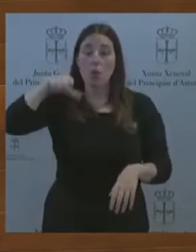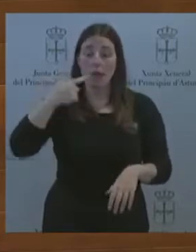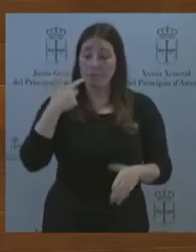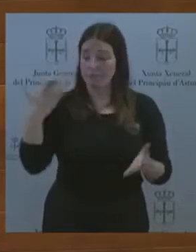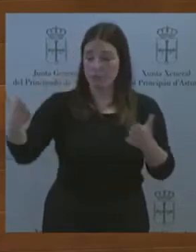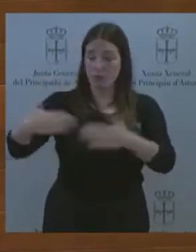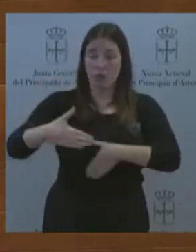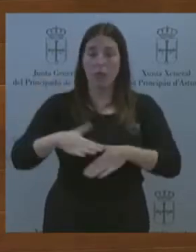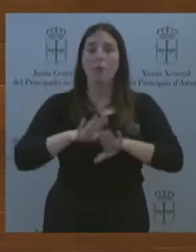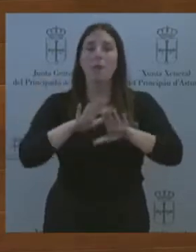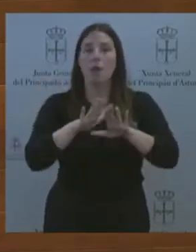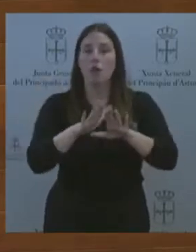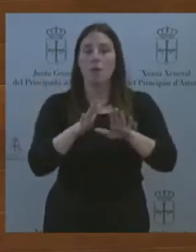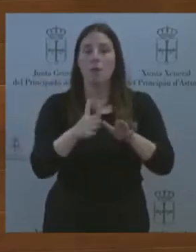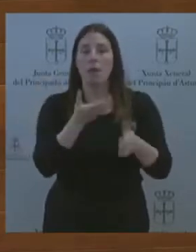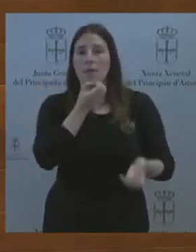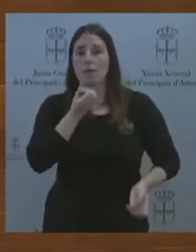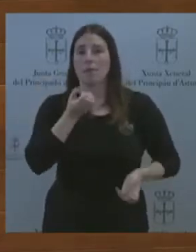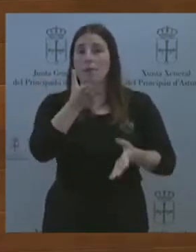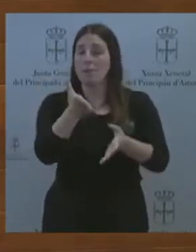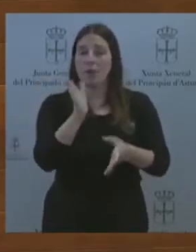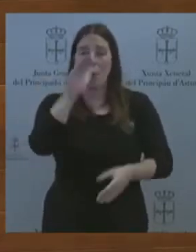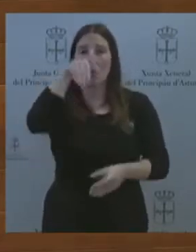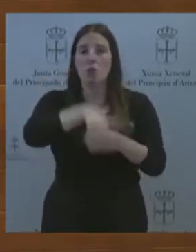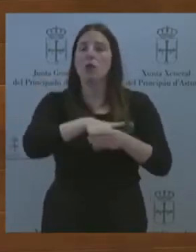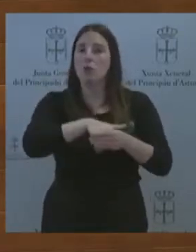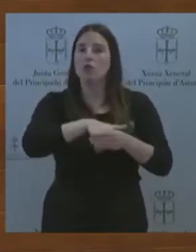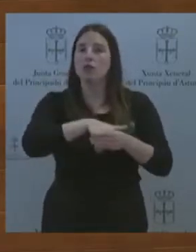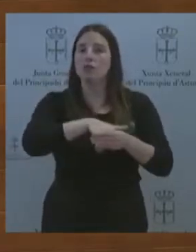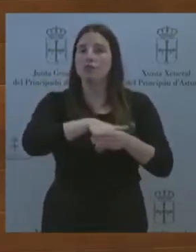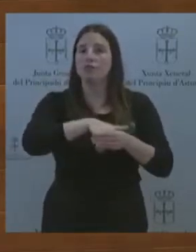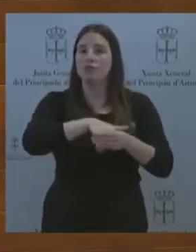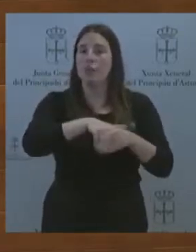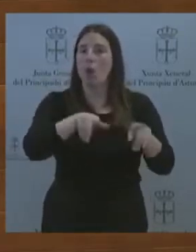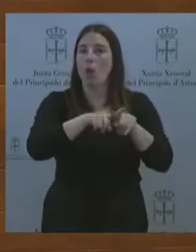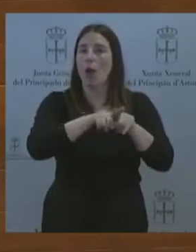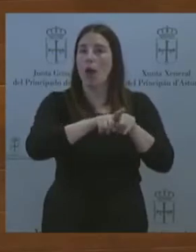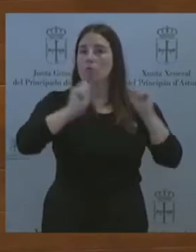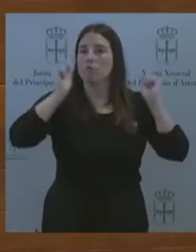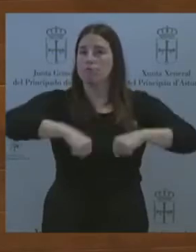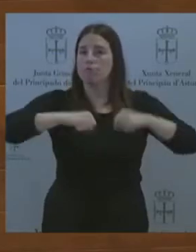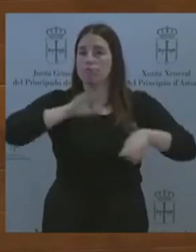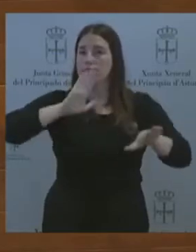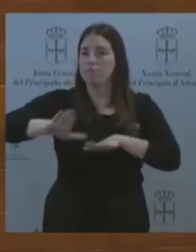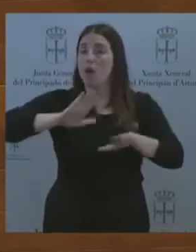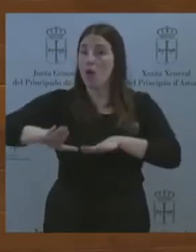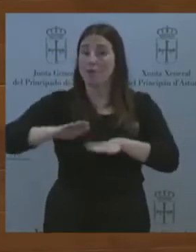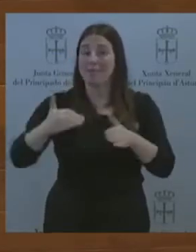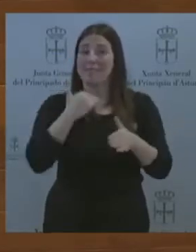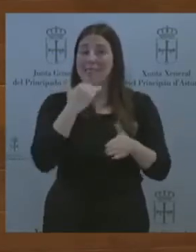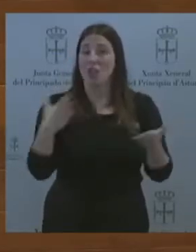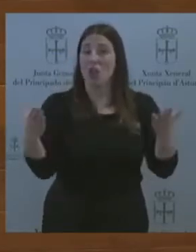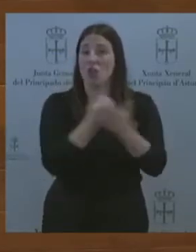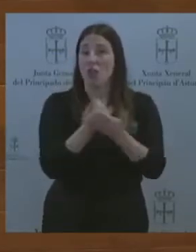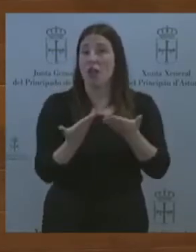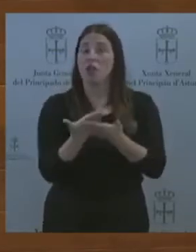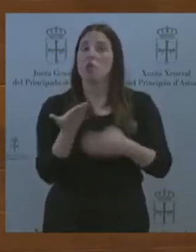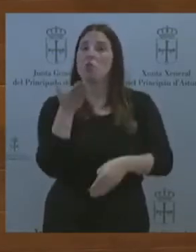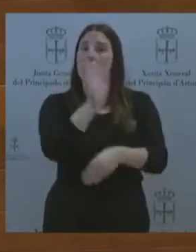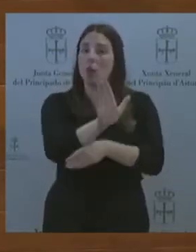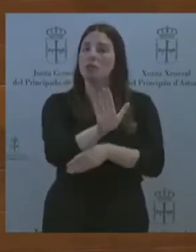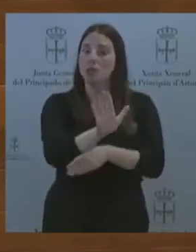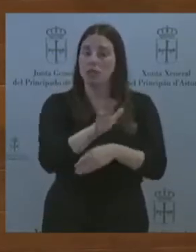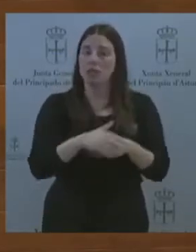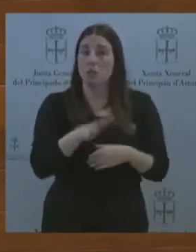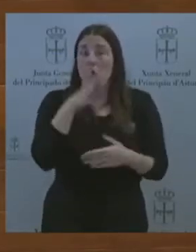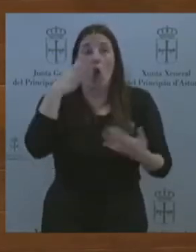votaremos a favor de casi todas sus iniciativas y lo haremos en un ejercicio de coherencia democrática. La mayoría de las propuestas que presentan